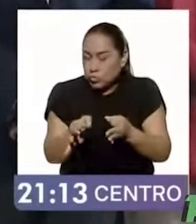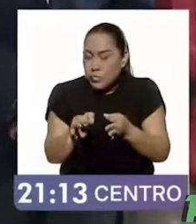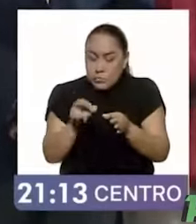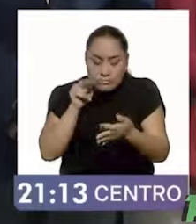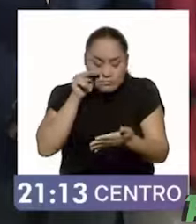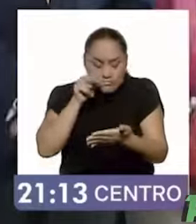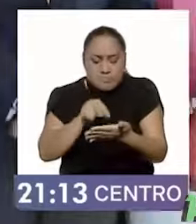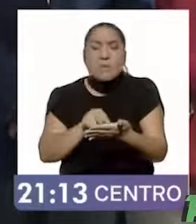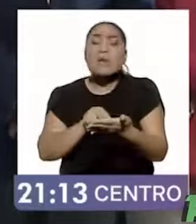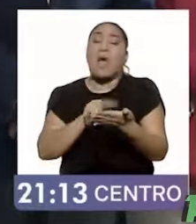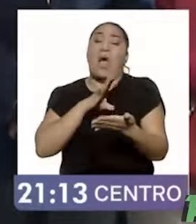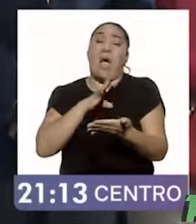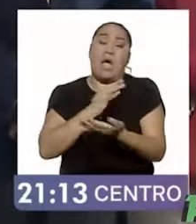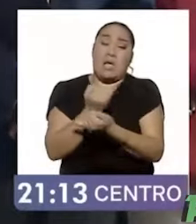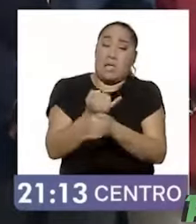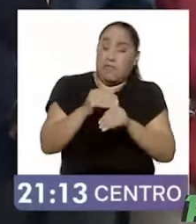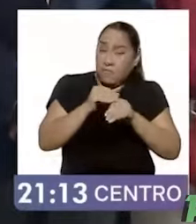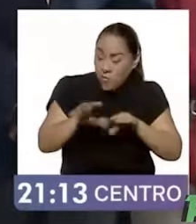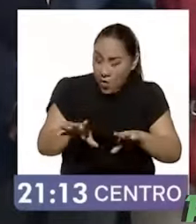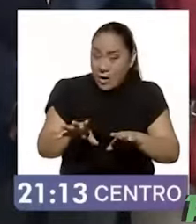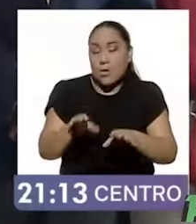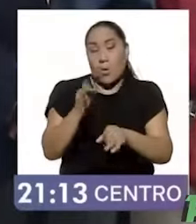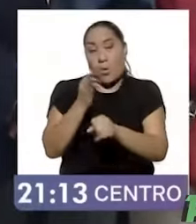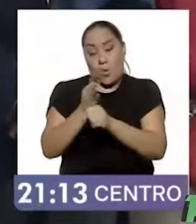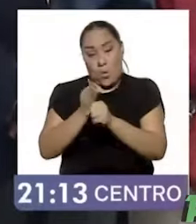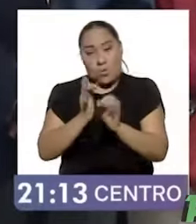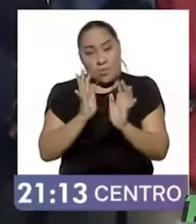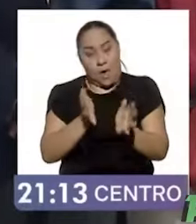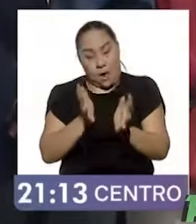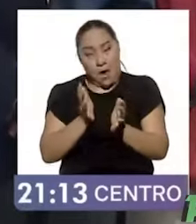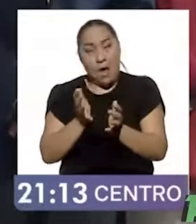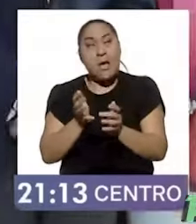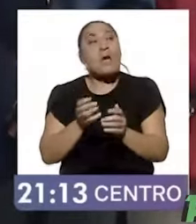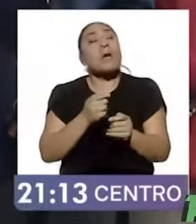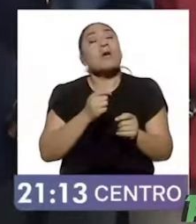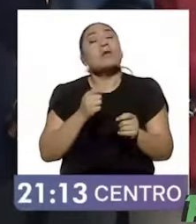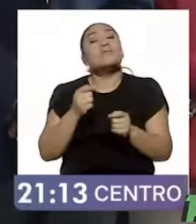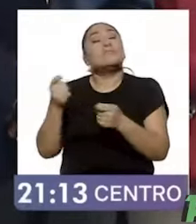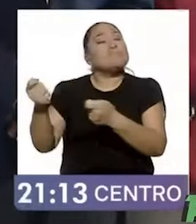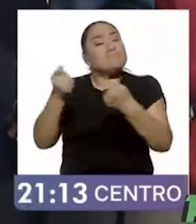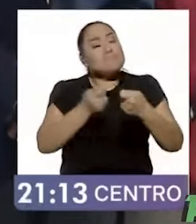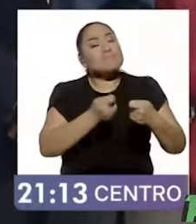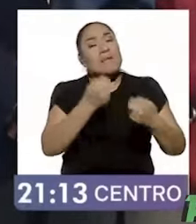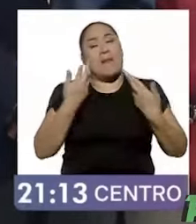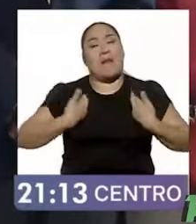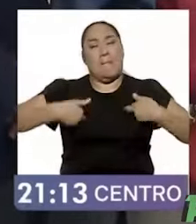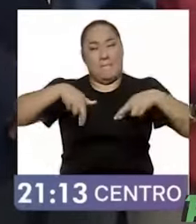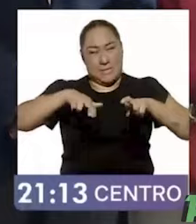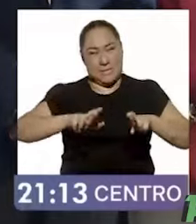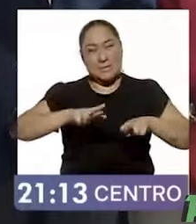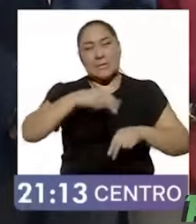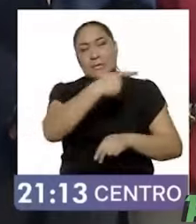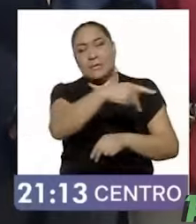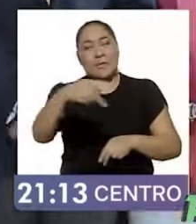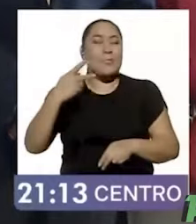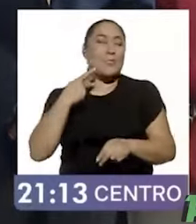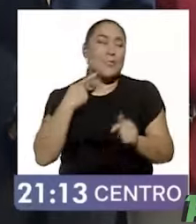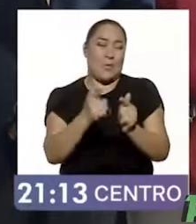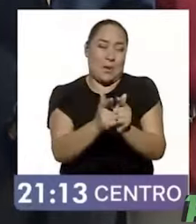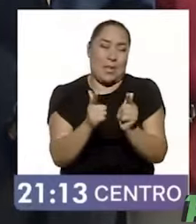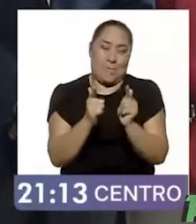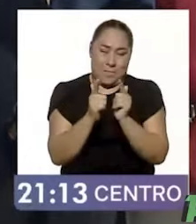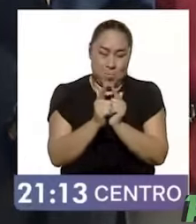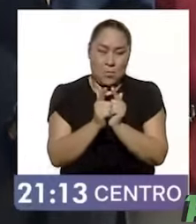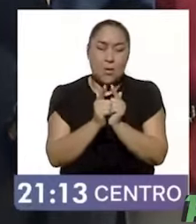clara que con la información que se está llegando a cada uno de los representantes de los partidos, en la emisión